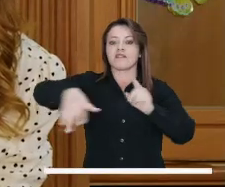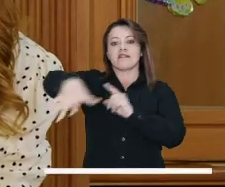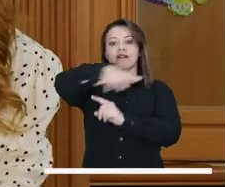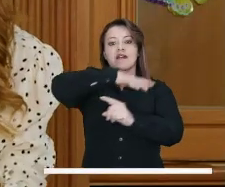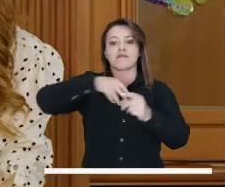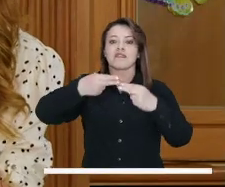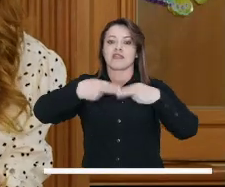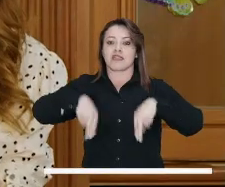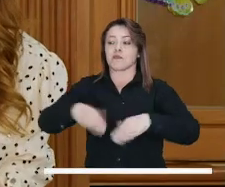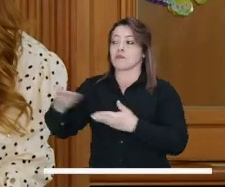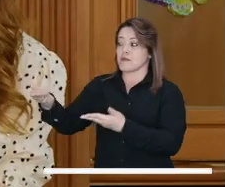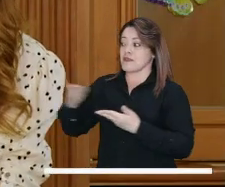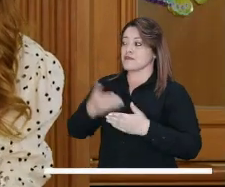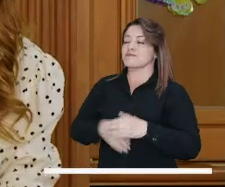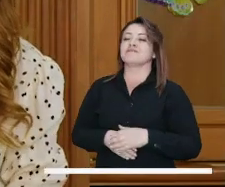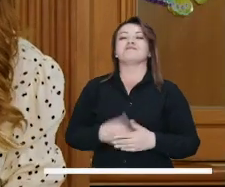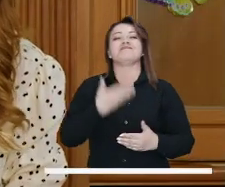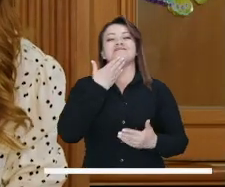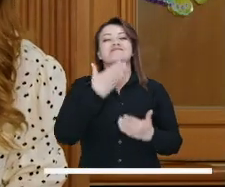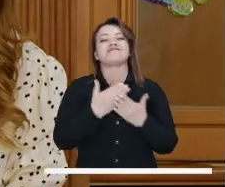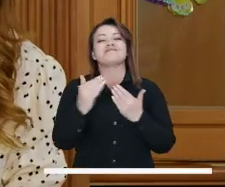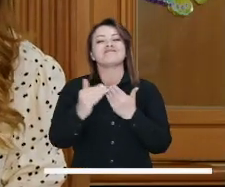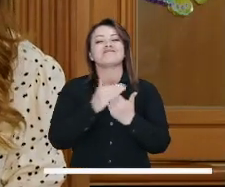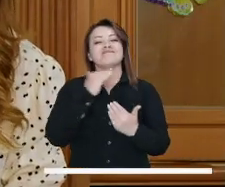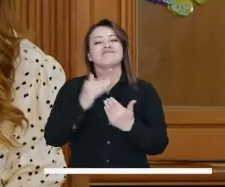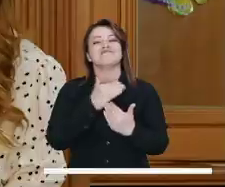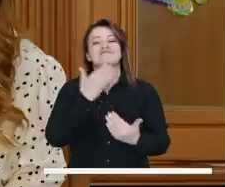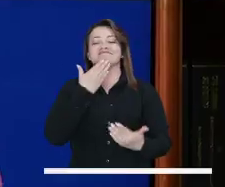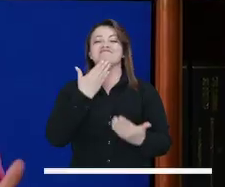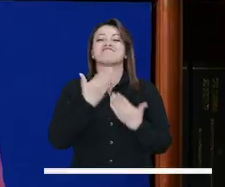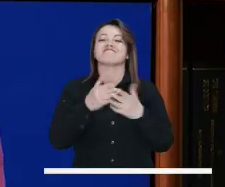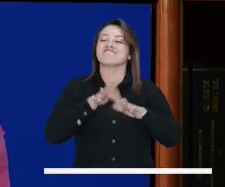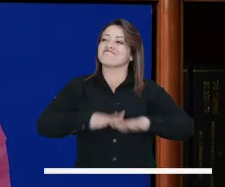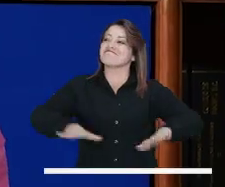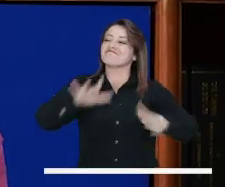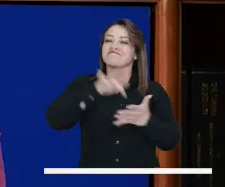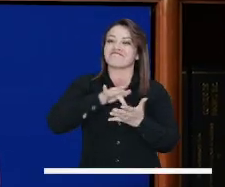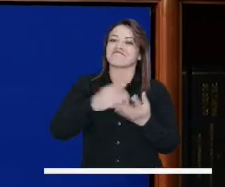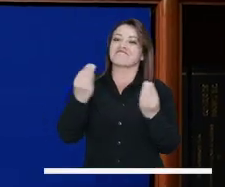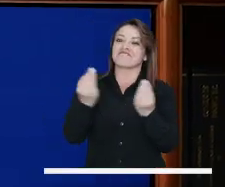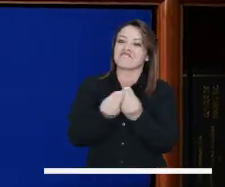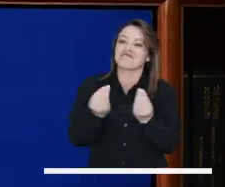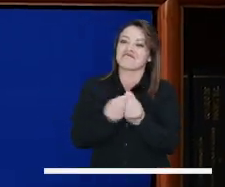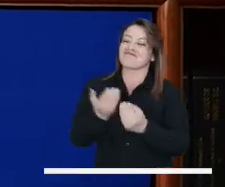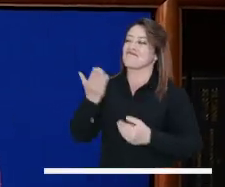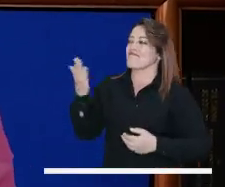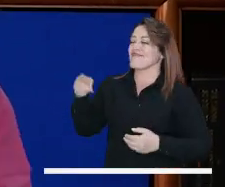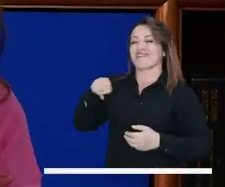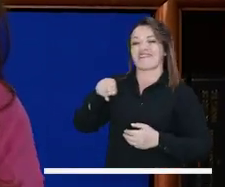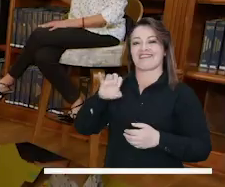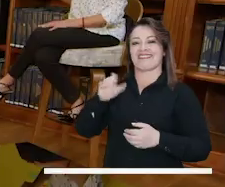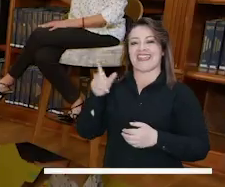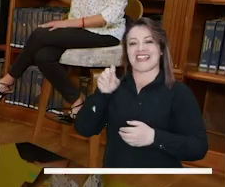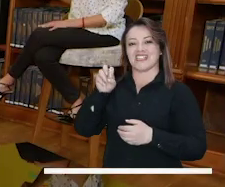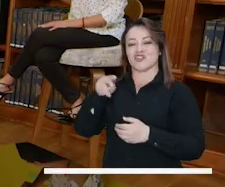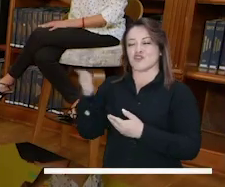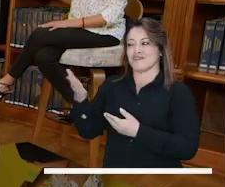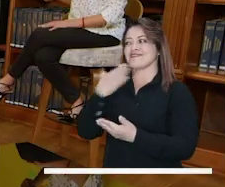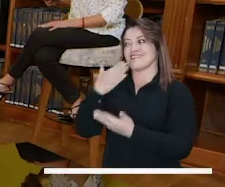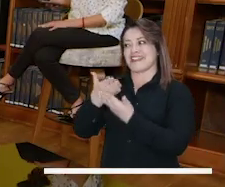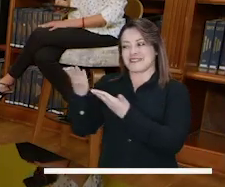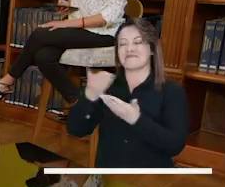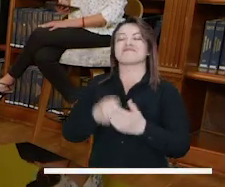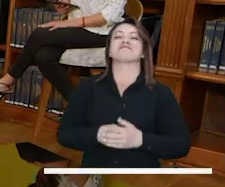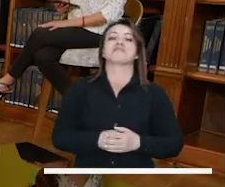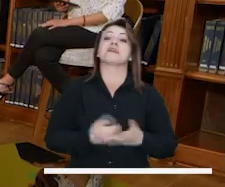trabaja en temas de movilidad, de ambiente y también de género. Bienvenida, concejala. Muchas gracias, qué bueno estar nuevamente acá, compartir este